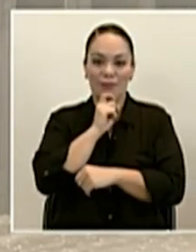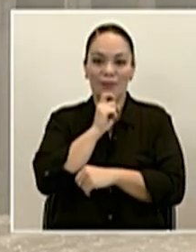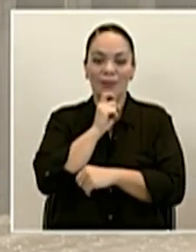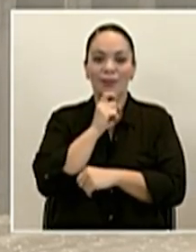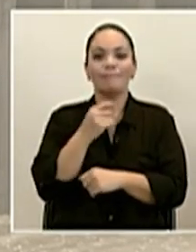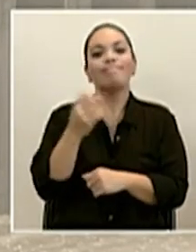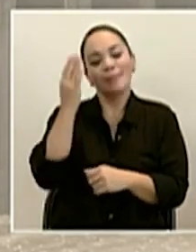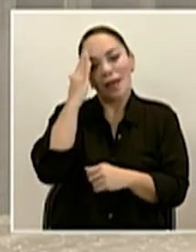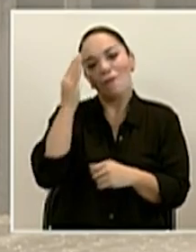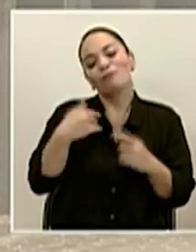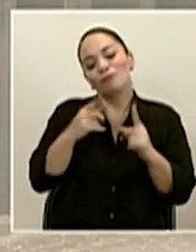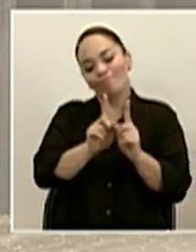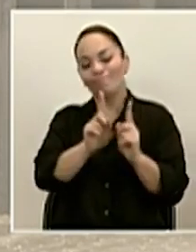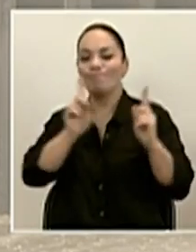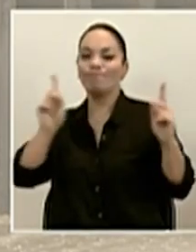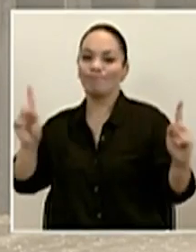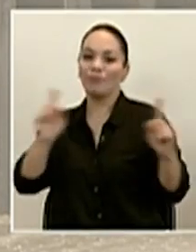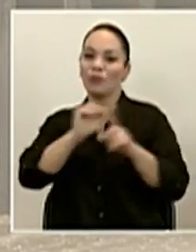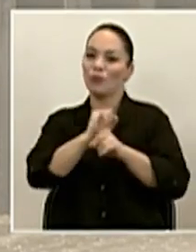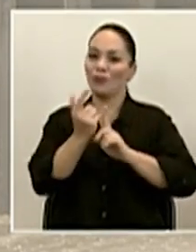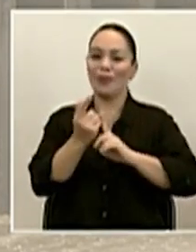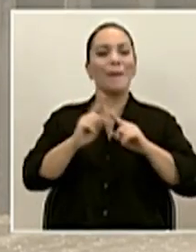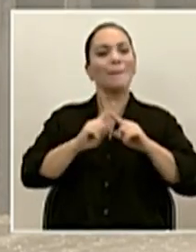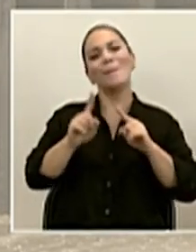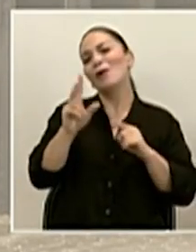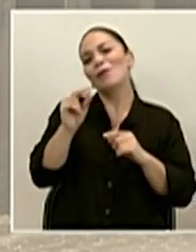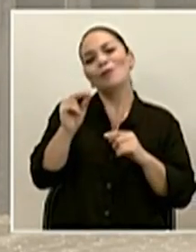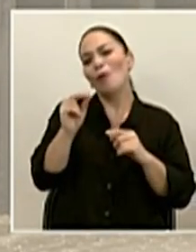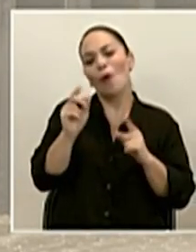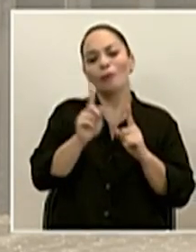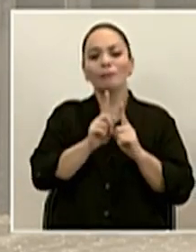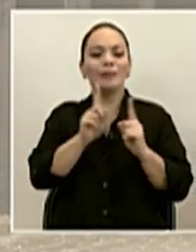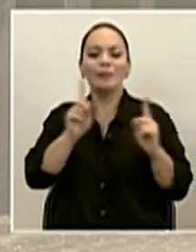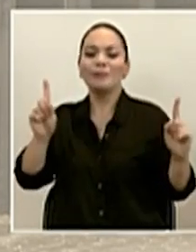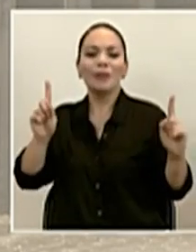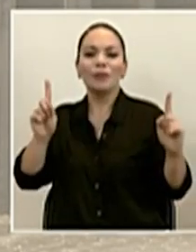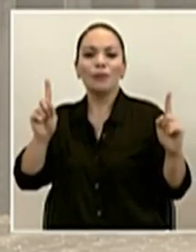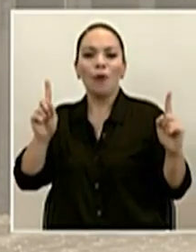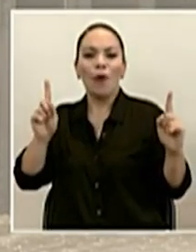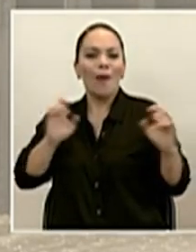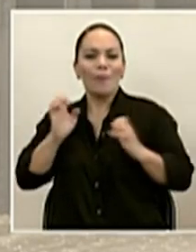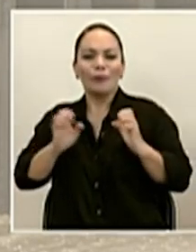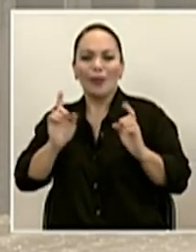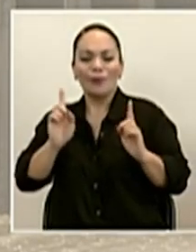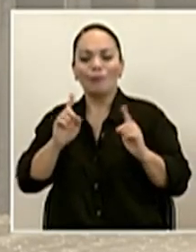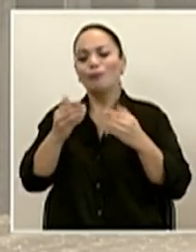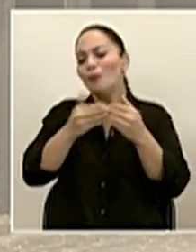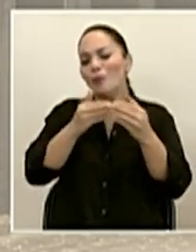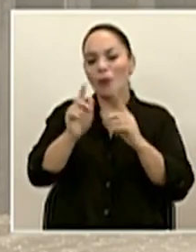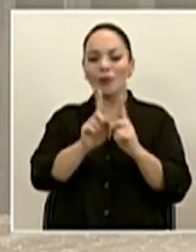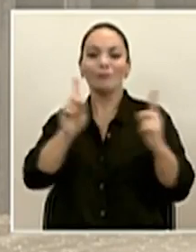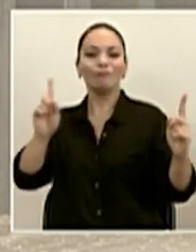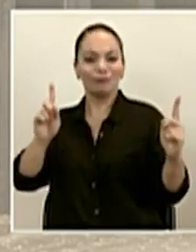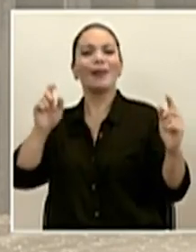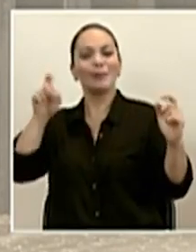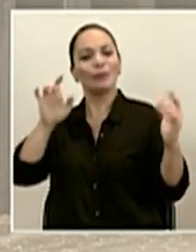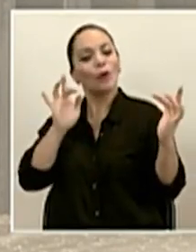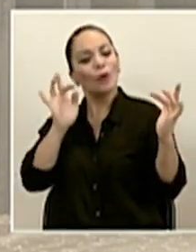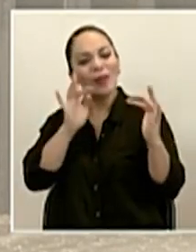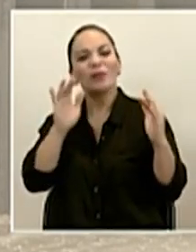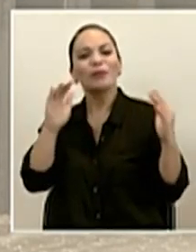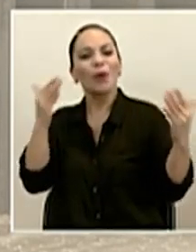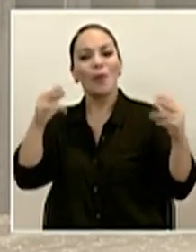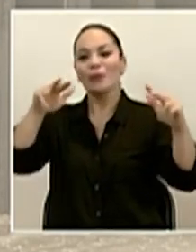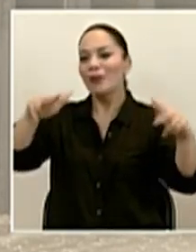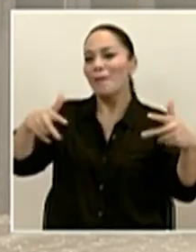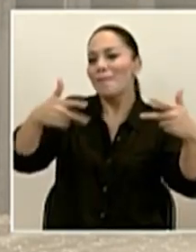que hay distanciamiento social, pero no tiene que ser un distanciamiento emocional. Estemos en contacto siempre con llamadas, con